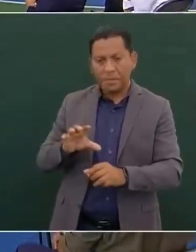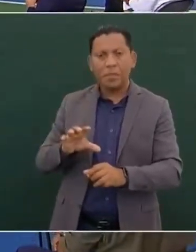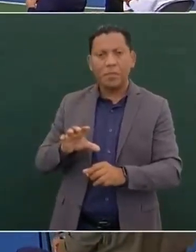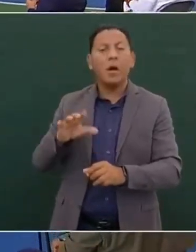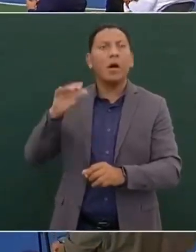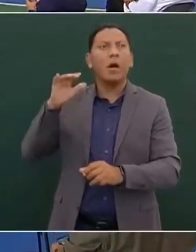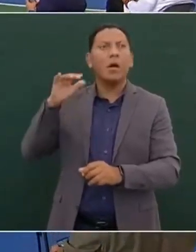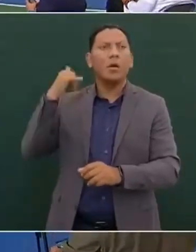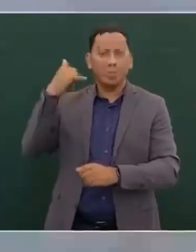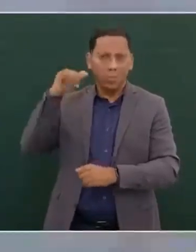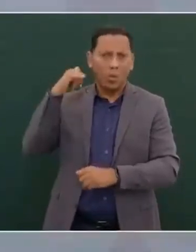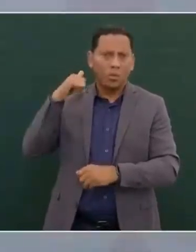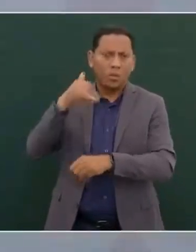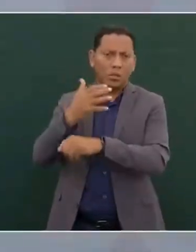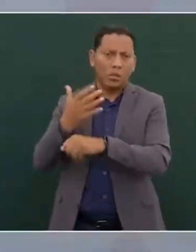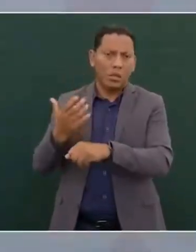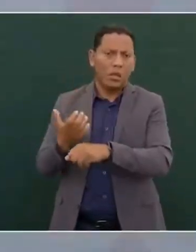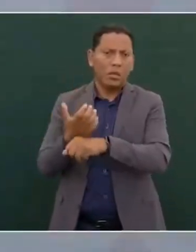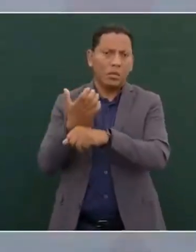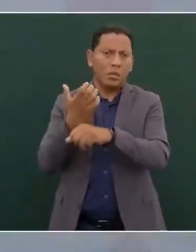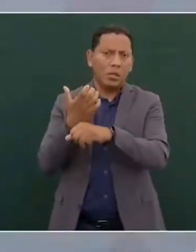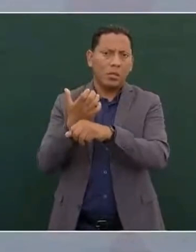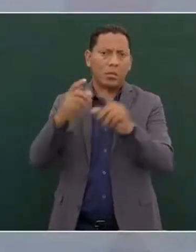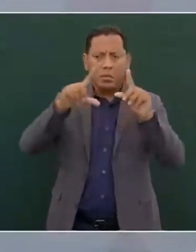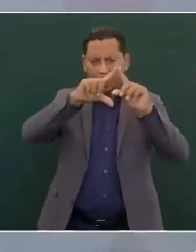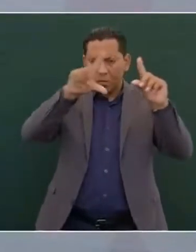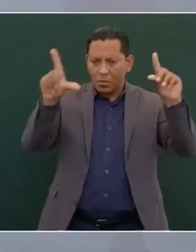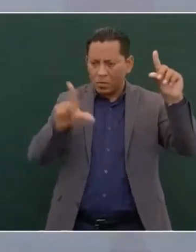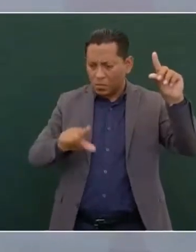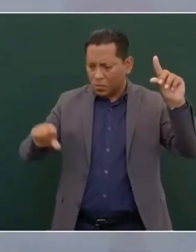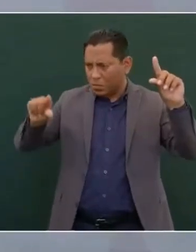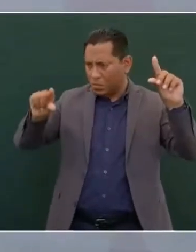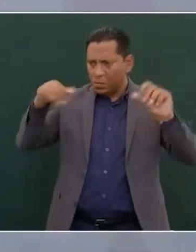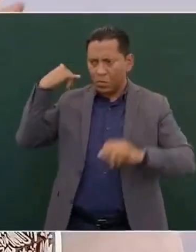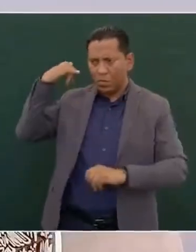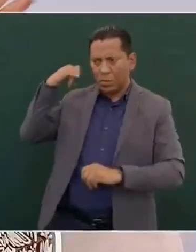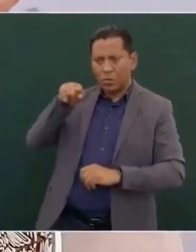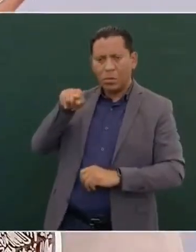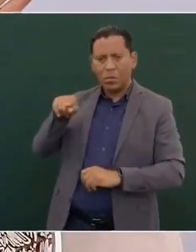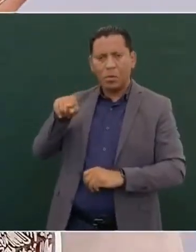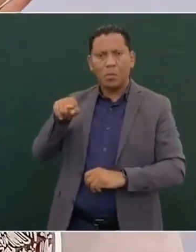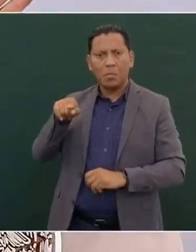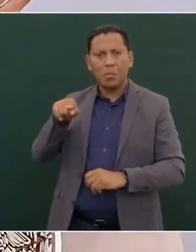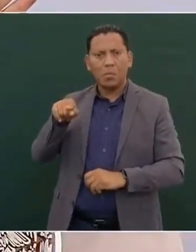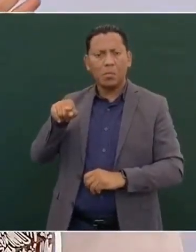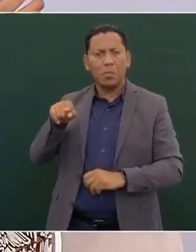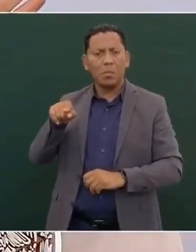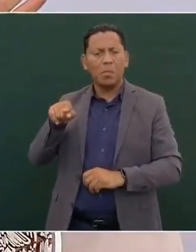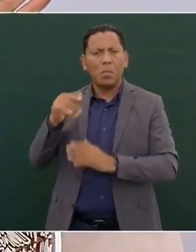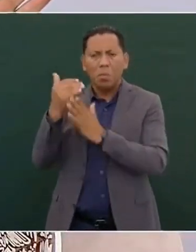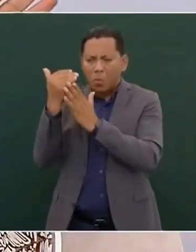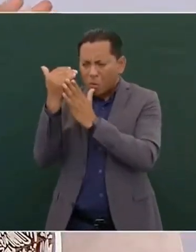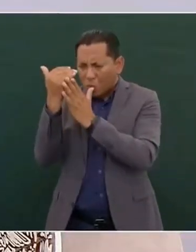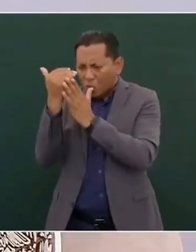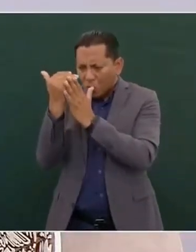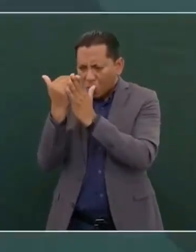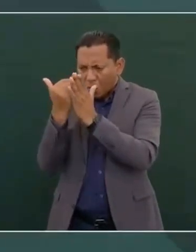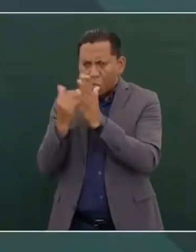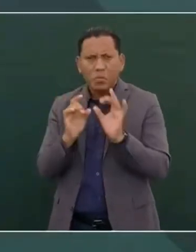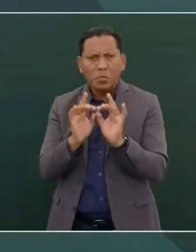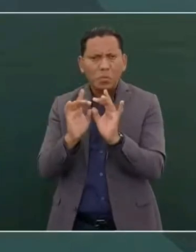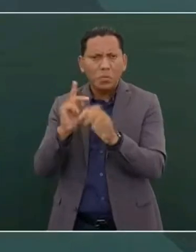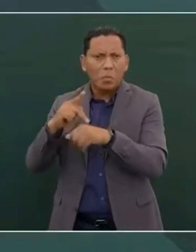Yucatán es el estado del país con menos delitos.